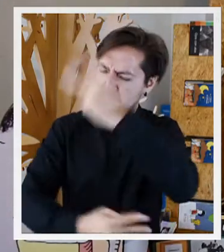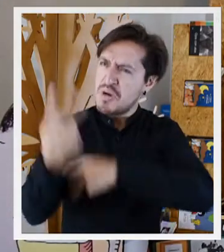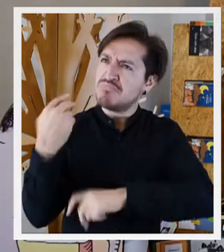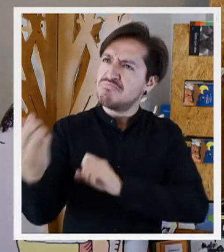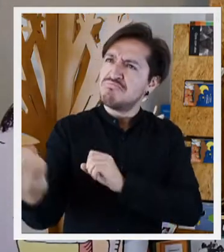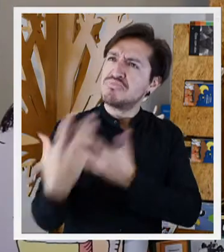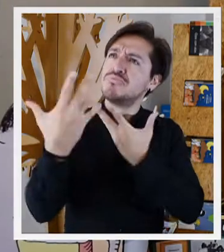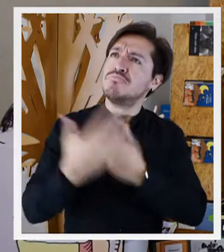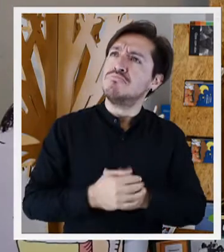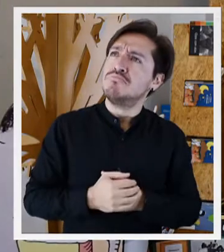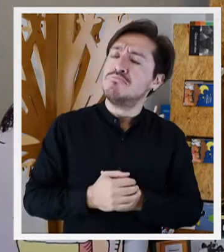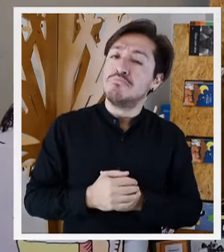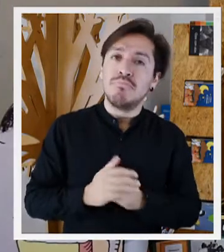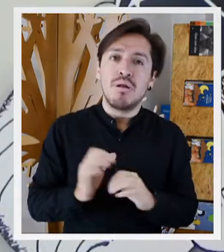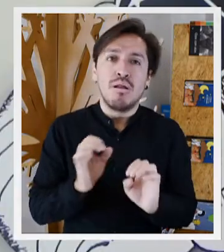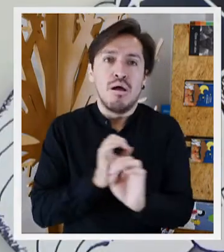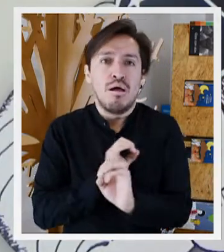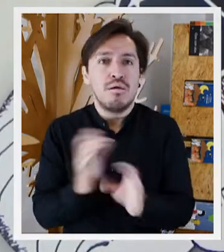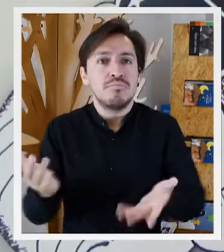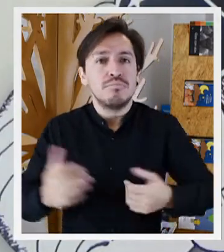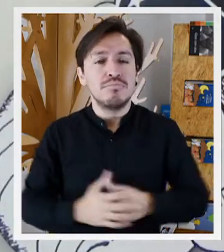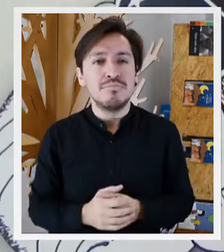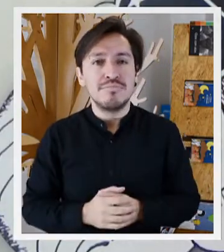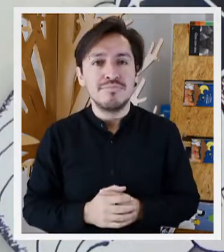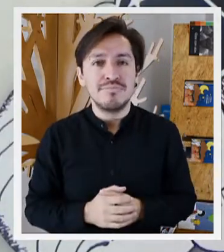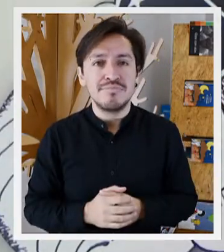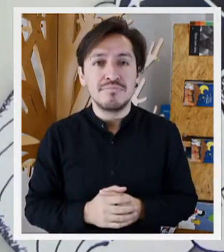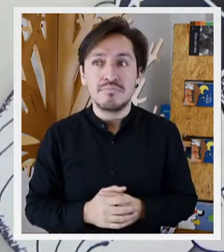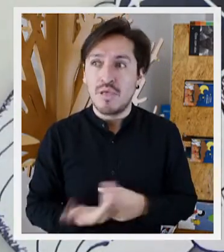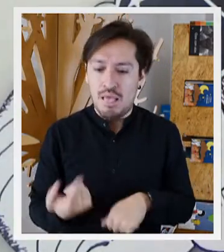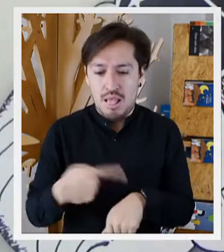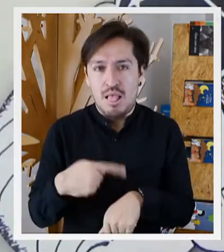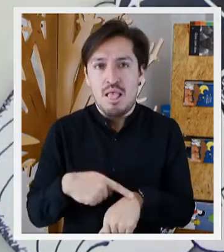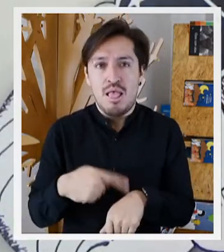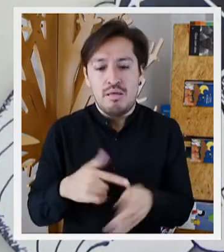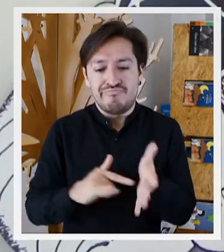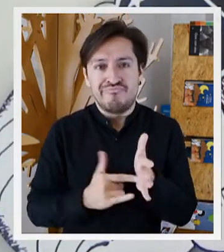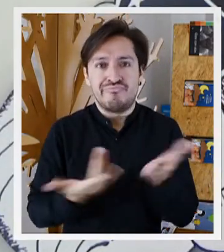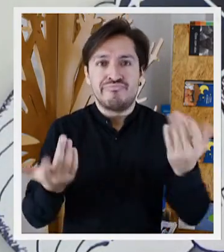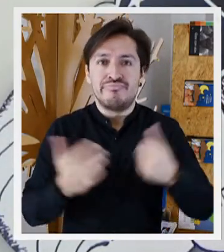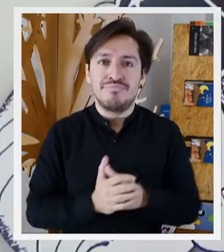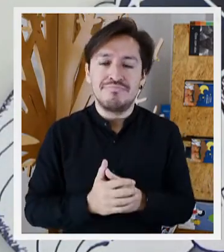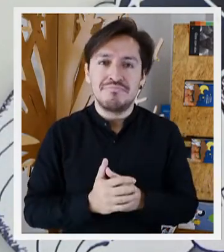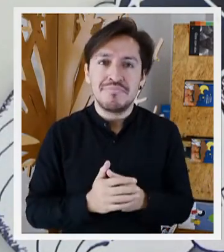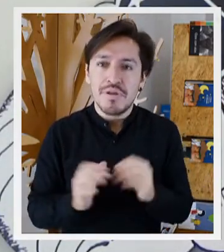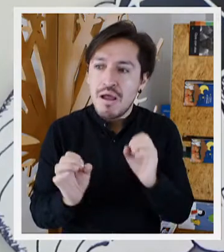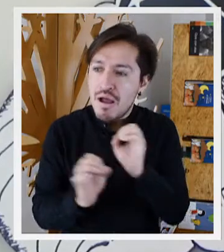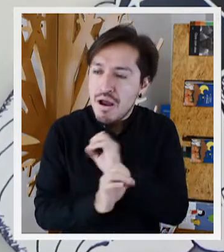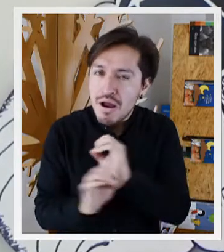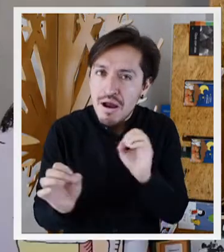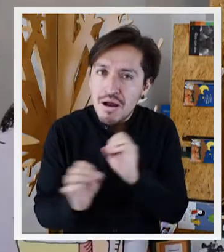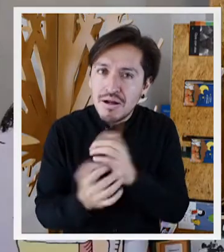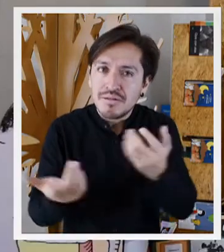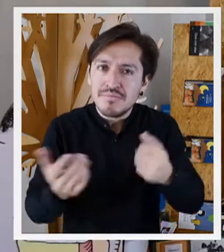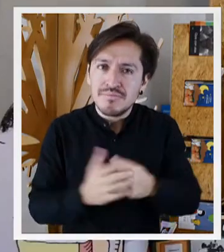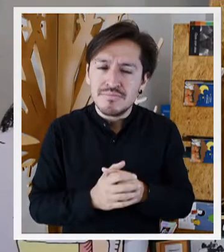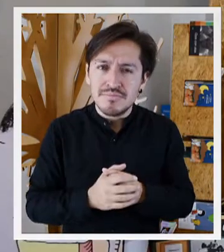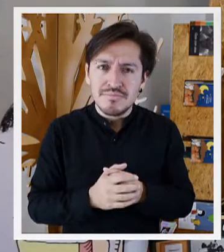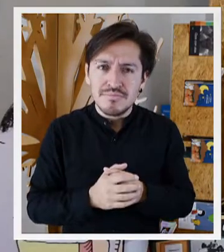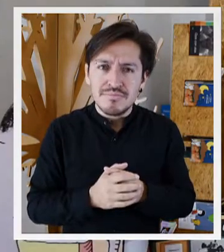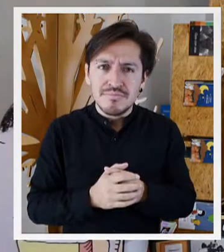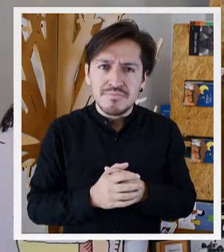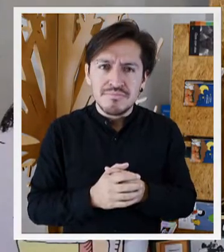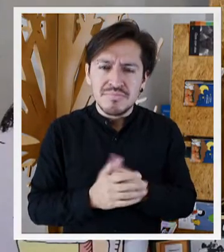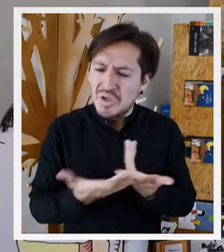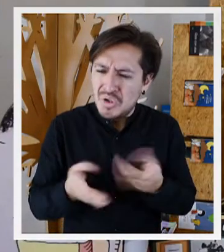superpoder, ven a mí. Nada pasó. A ver, ¿a qué horas? Nada pasó.